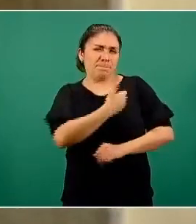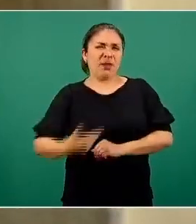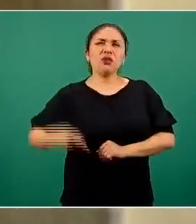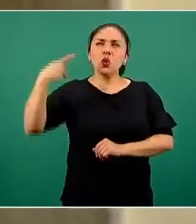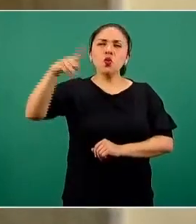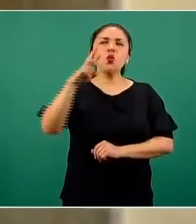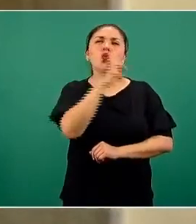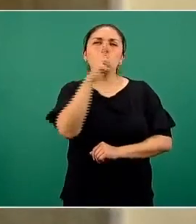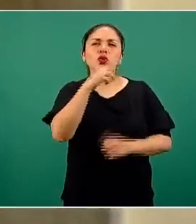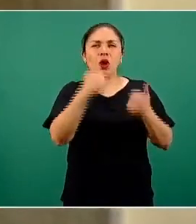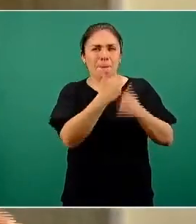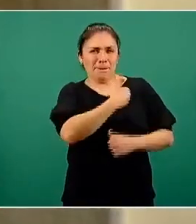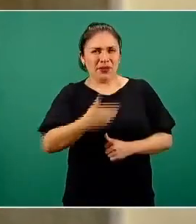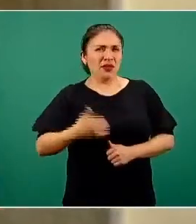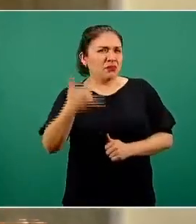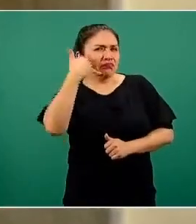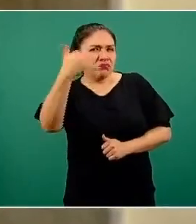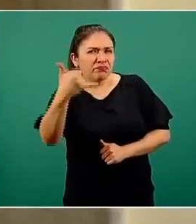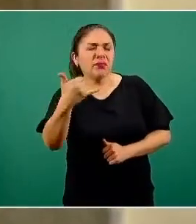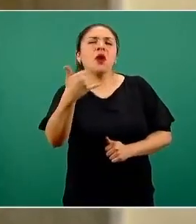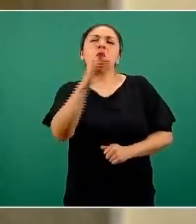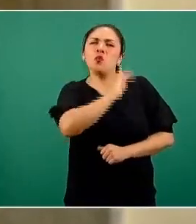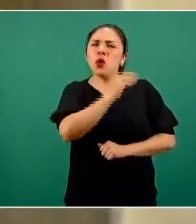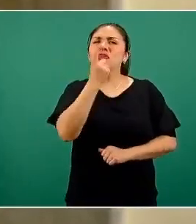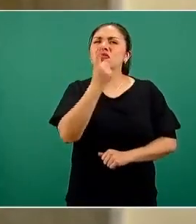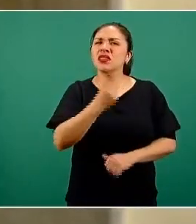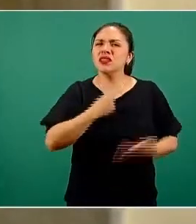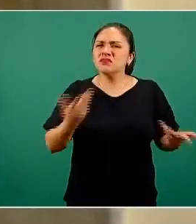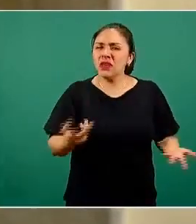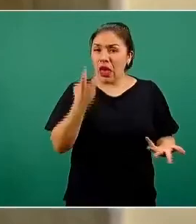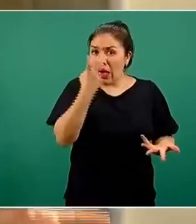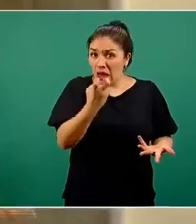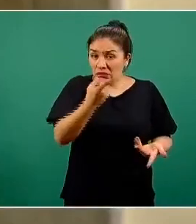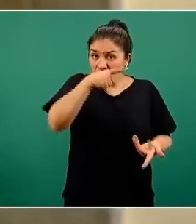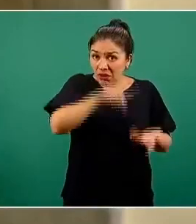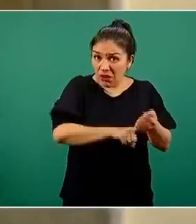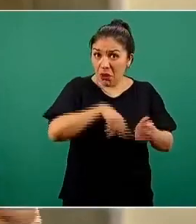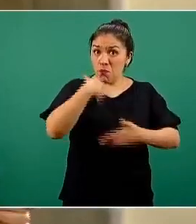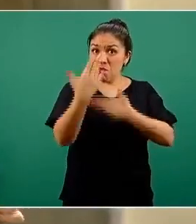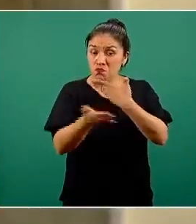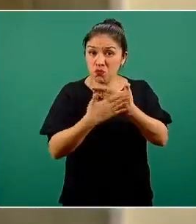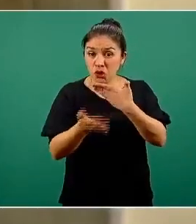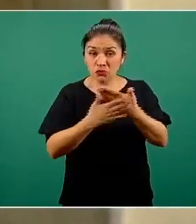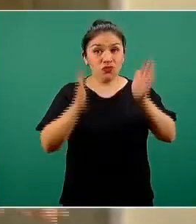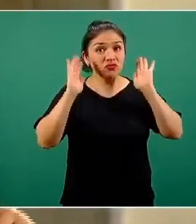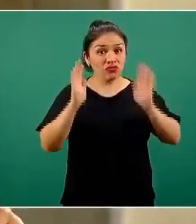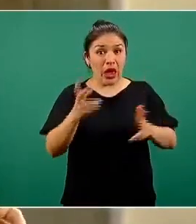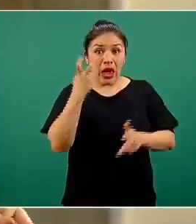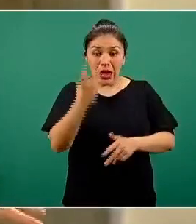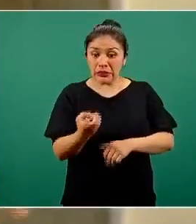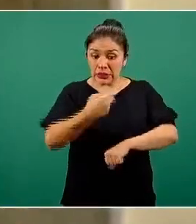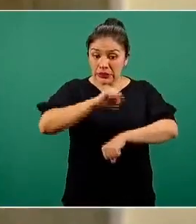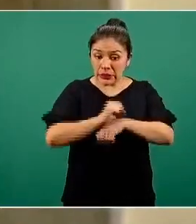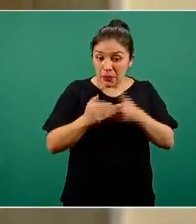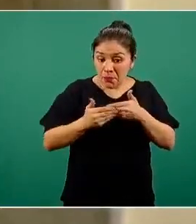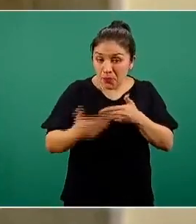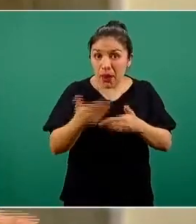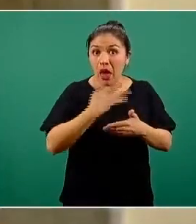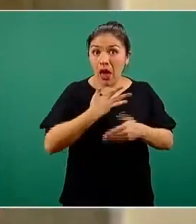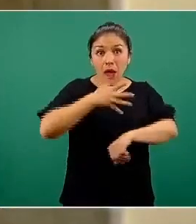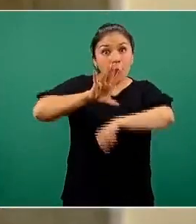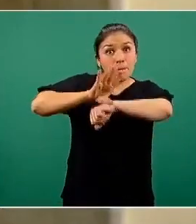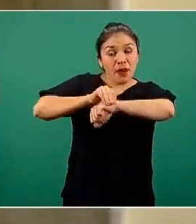ruso. Si nos pudieran precisar si esto implica que próximamente, esta misma semana habría